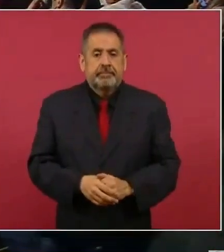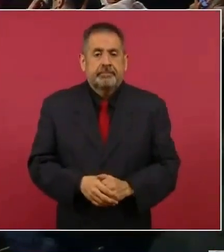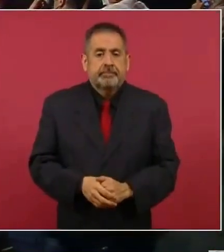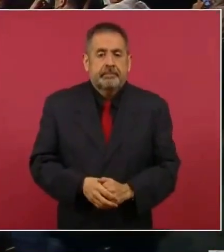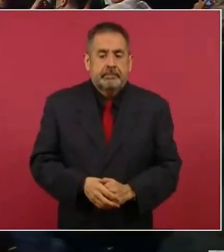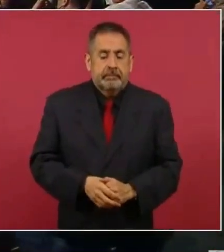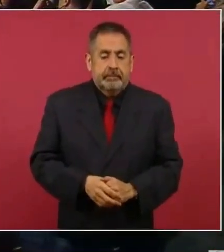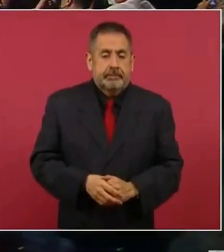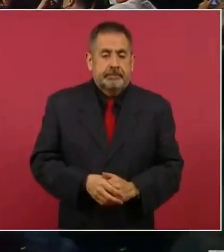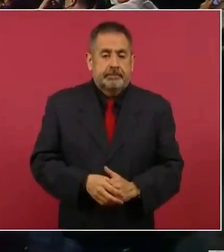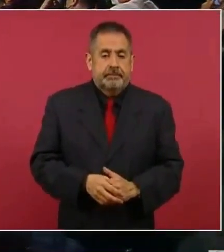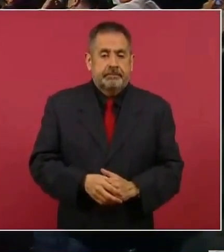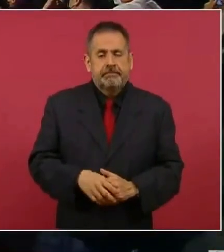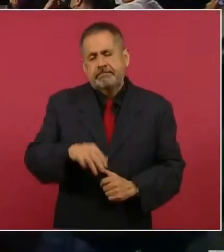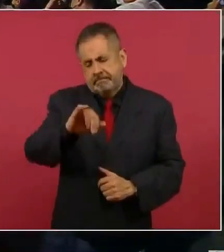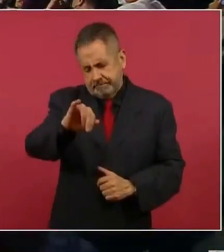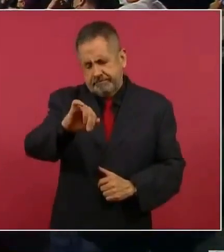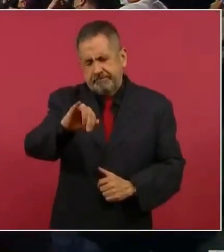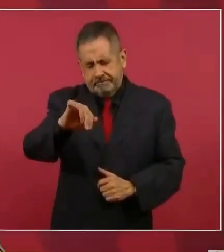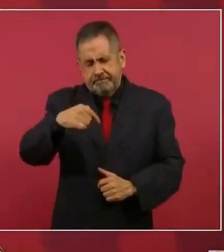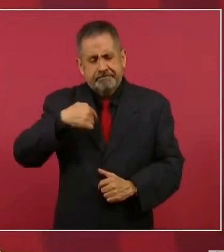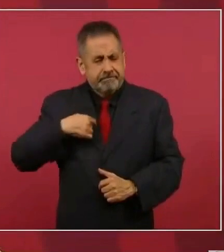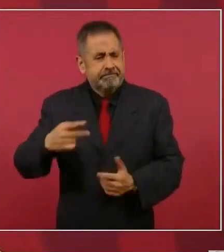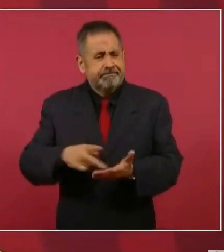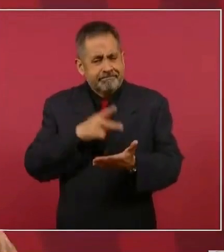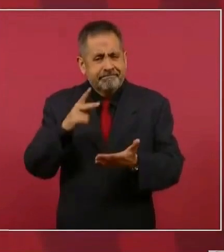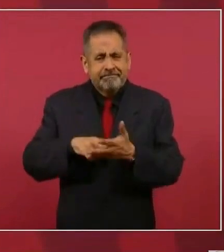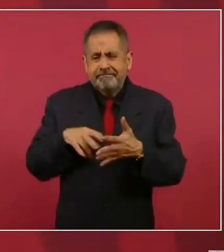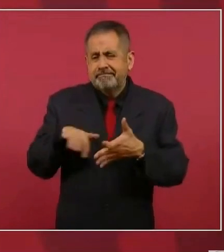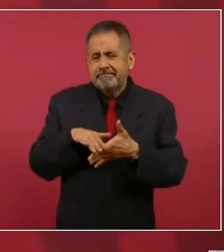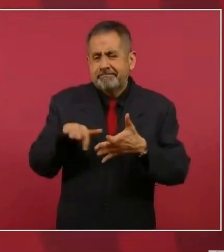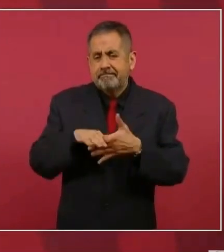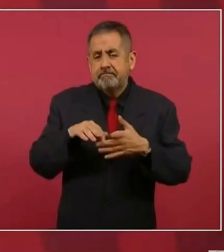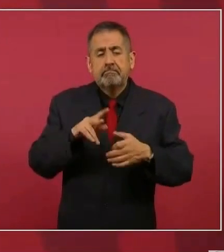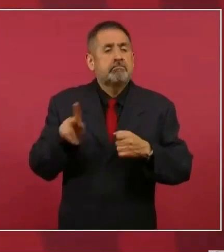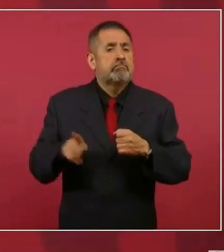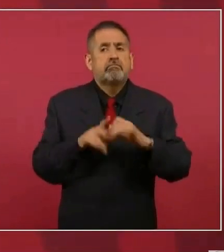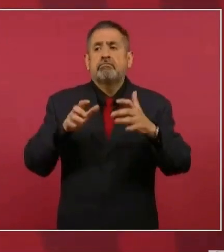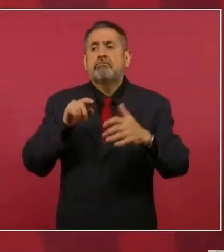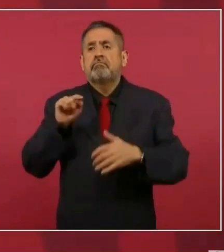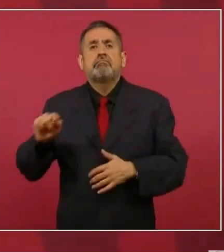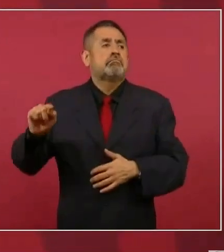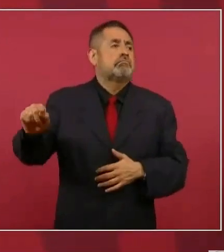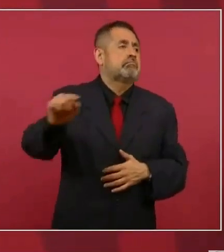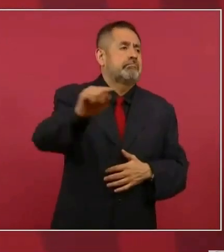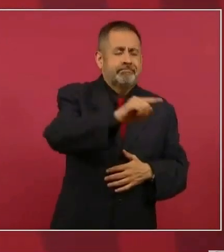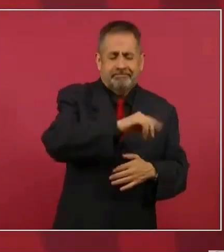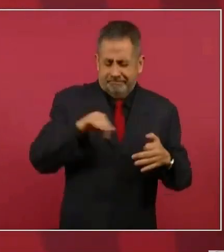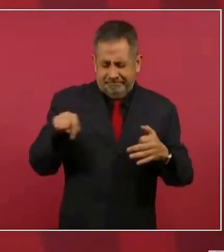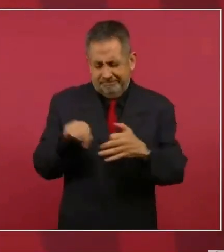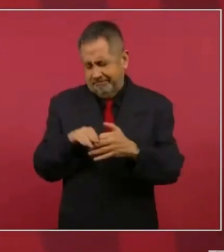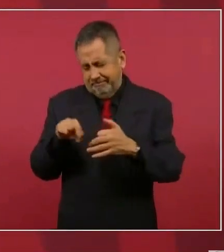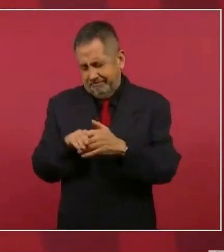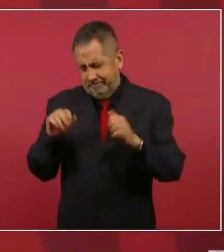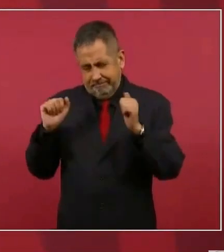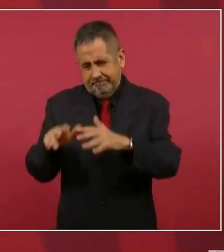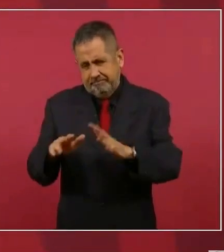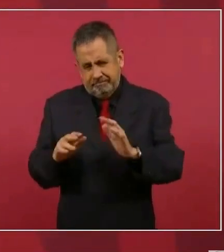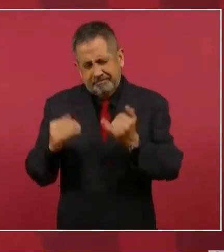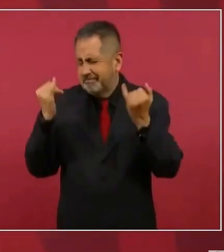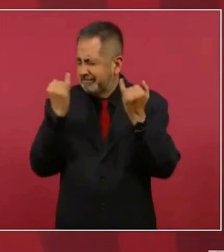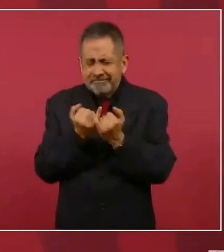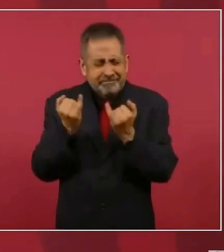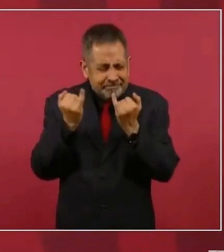constantemente recorriendo los pueblos y esto mismo, pero vamos a decir